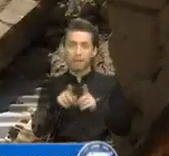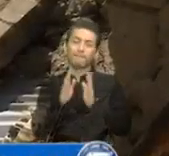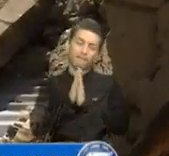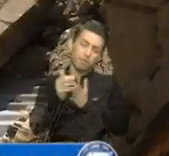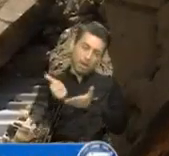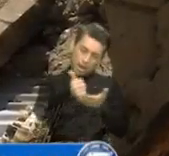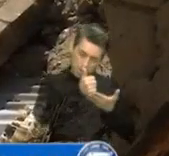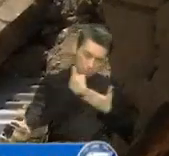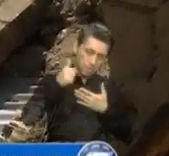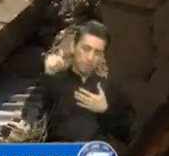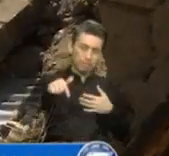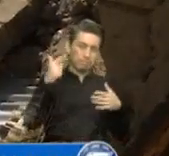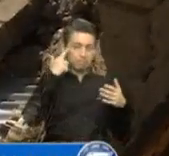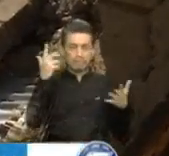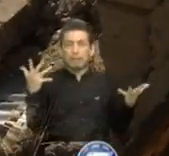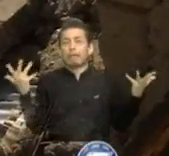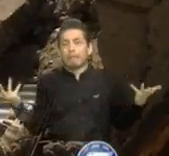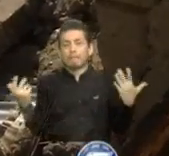decisión tomar.